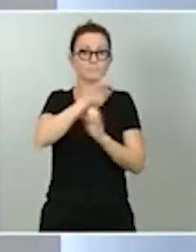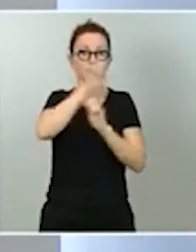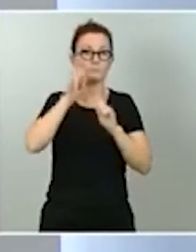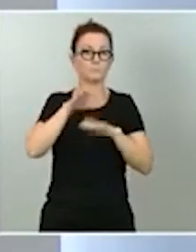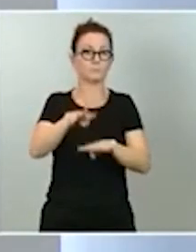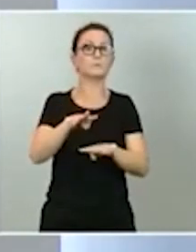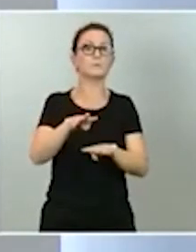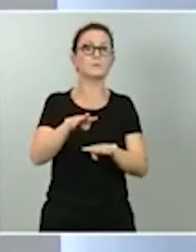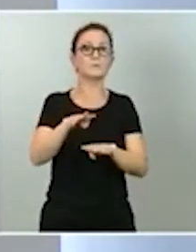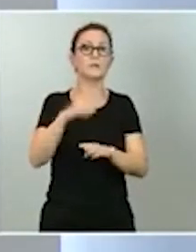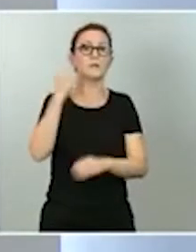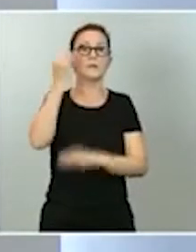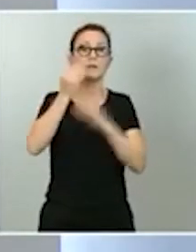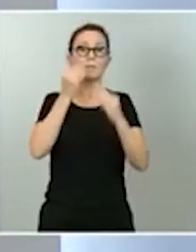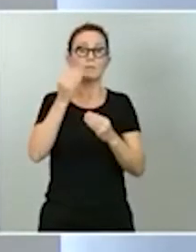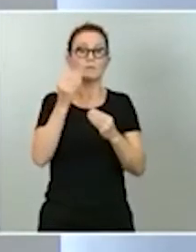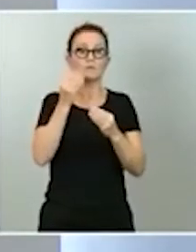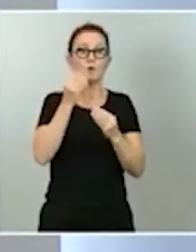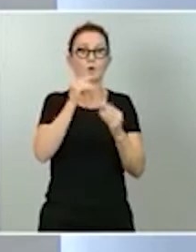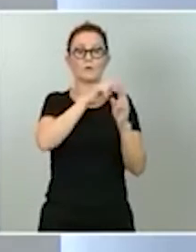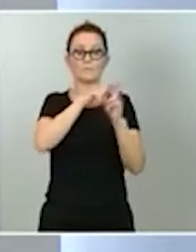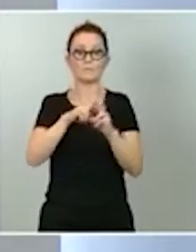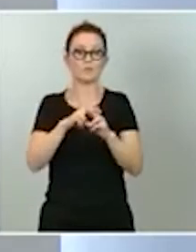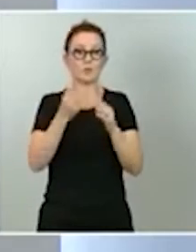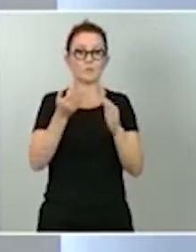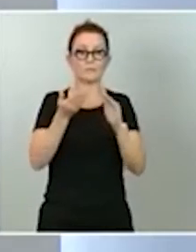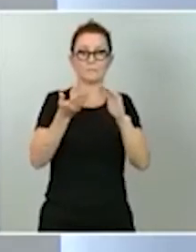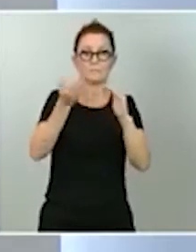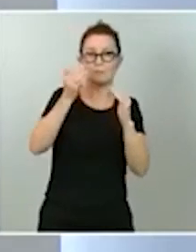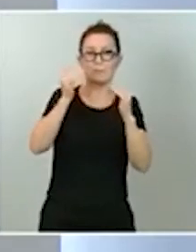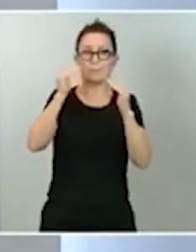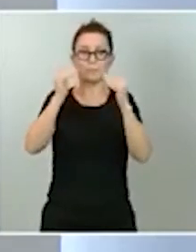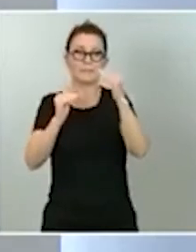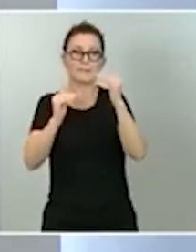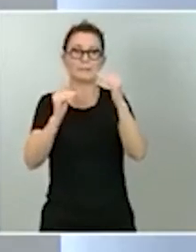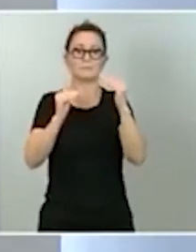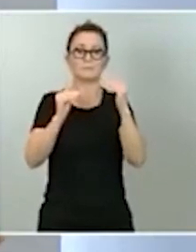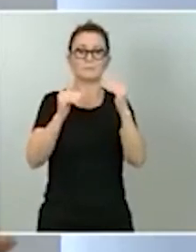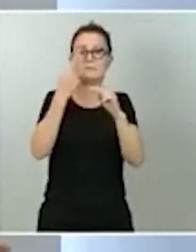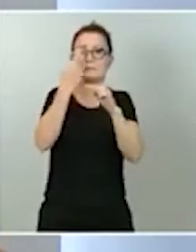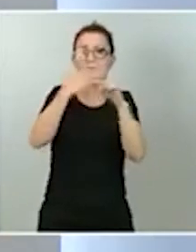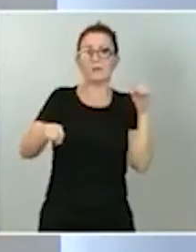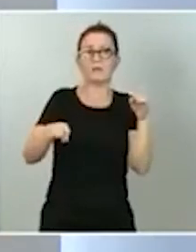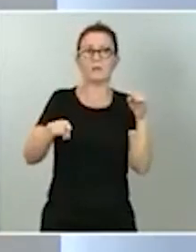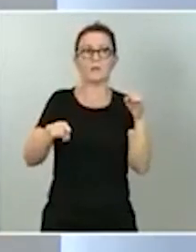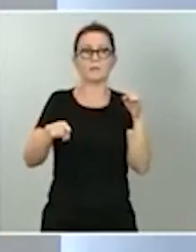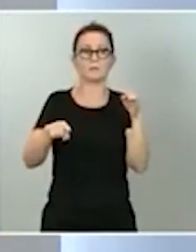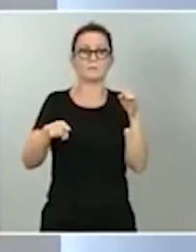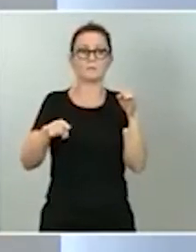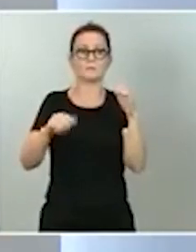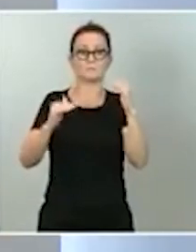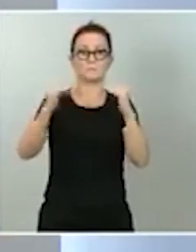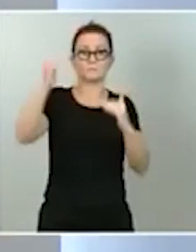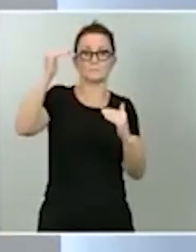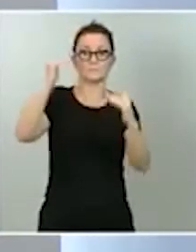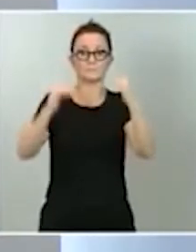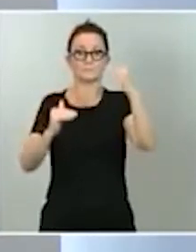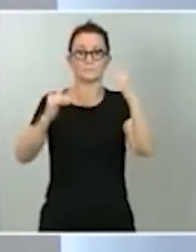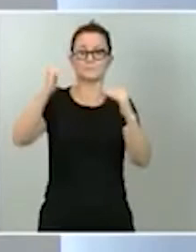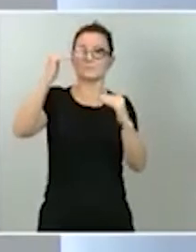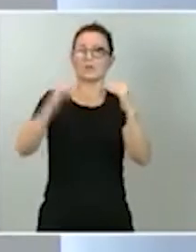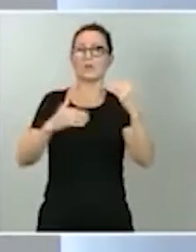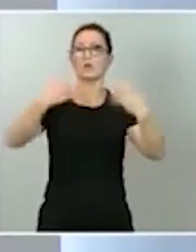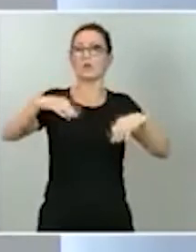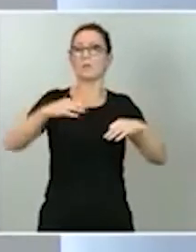alza, a la baja y unas diferencias que pueden ser más amplias que lo que solemos estar discutiendo, que puede ser una décima